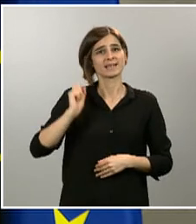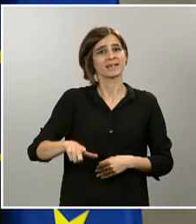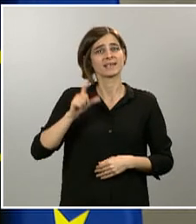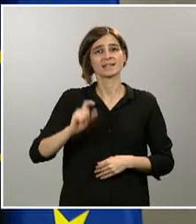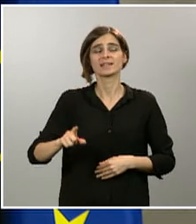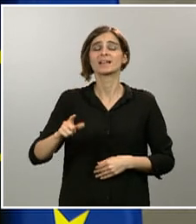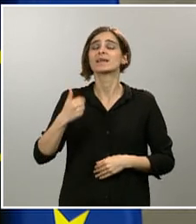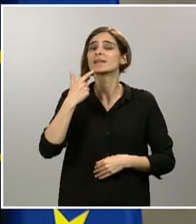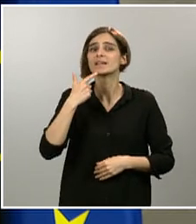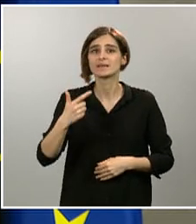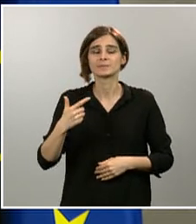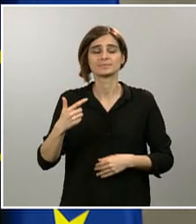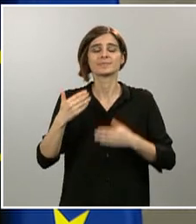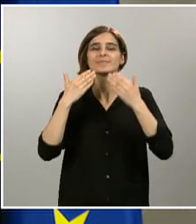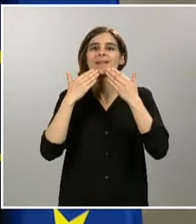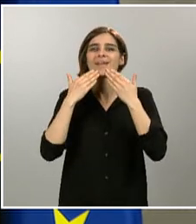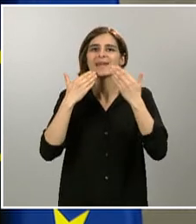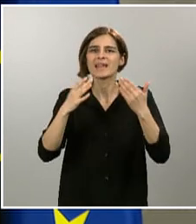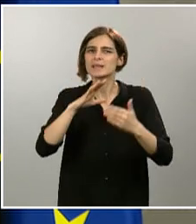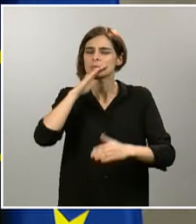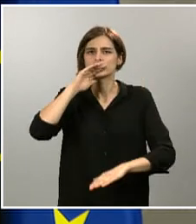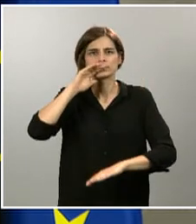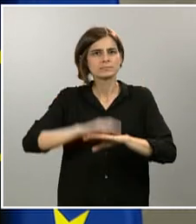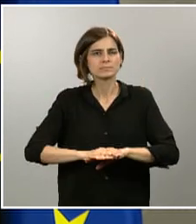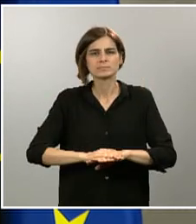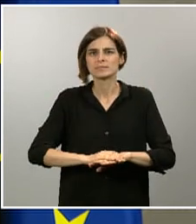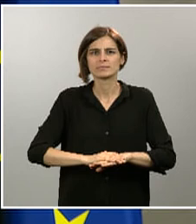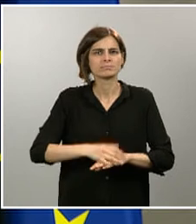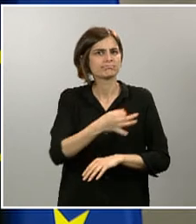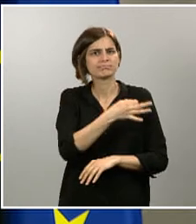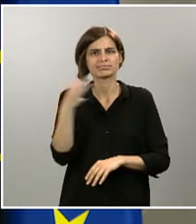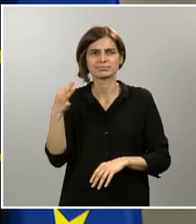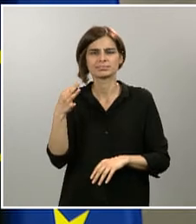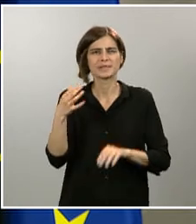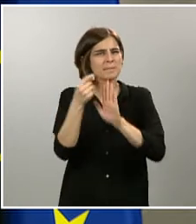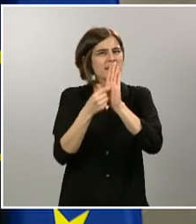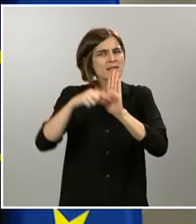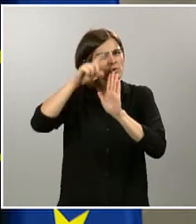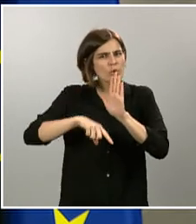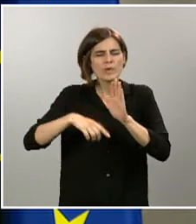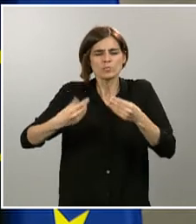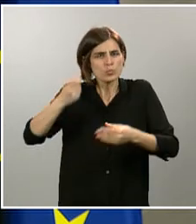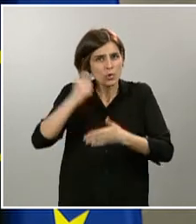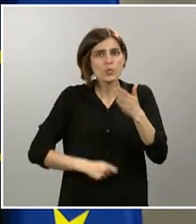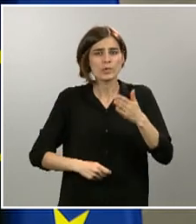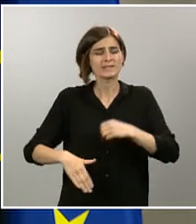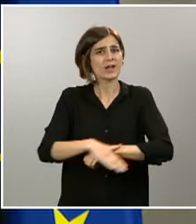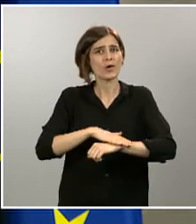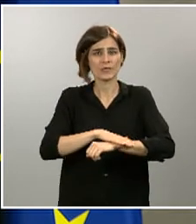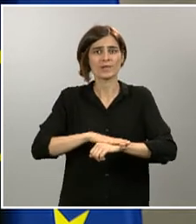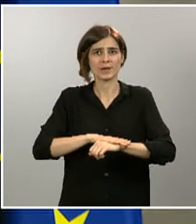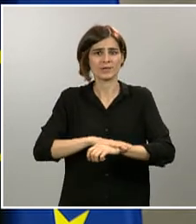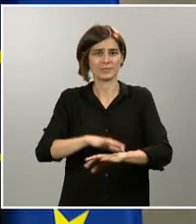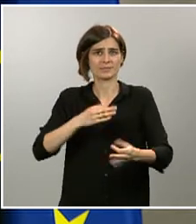el cumplimiento ejemplar de todo el conjunto de medidas, duras medidas, que ha dictado el Gobierno al conjunto de la ciudadanía española y también